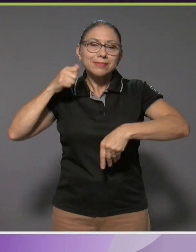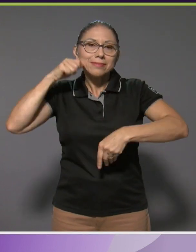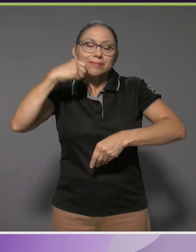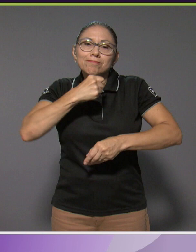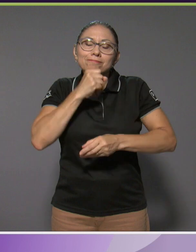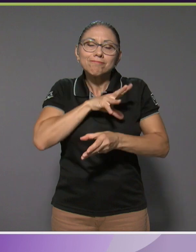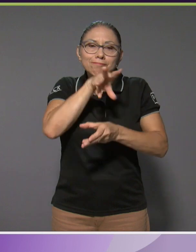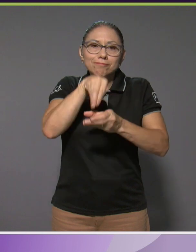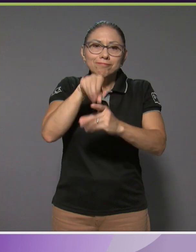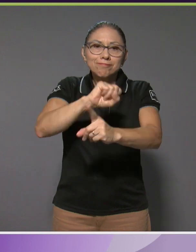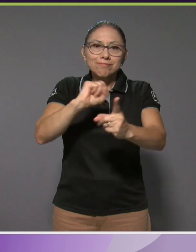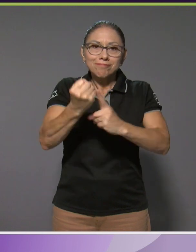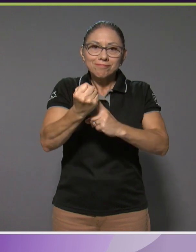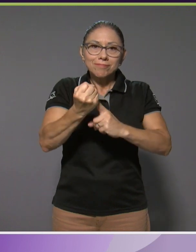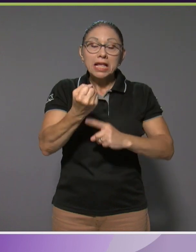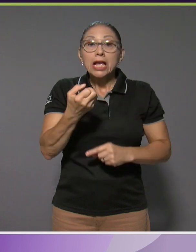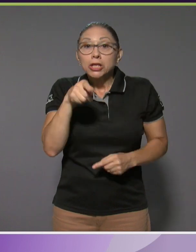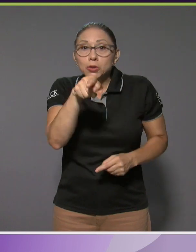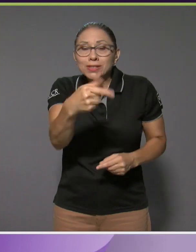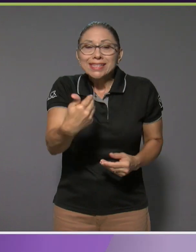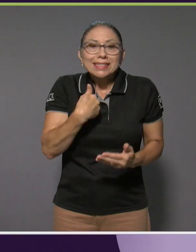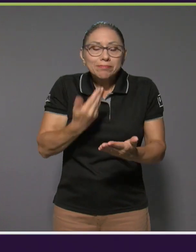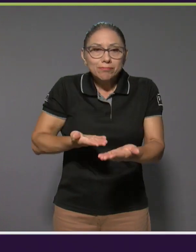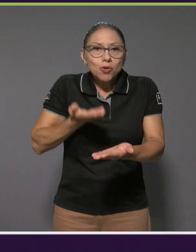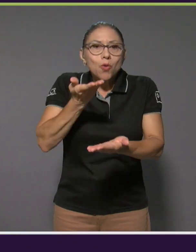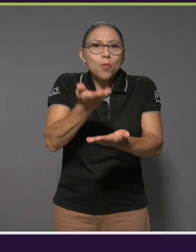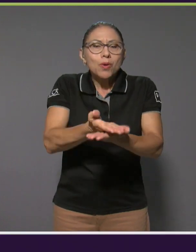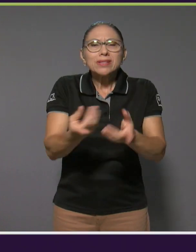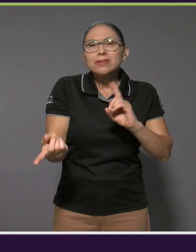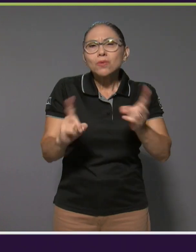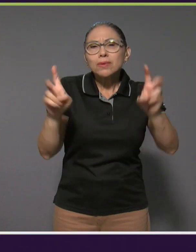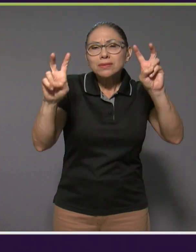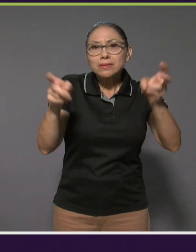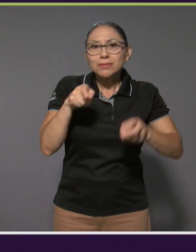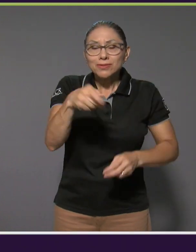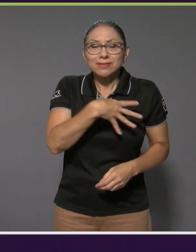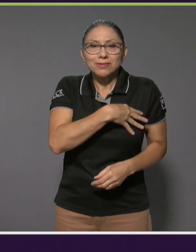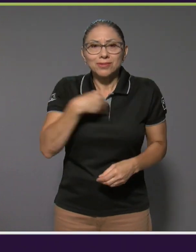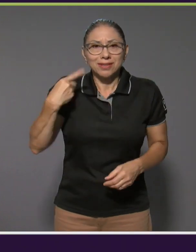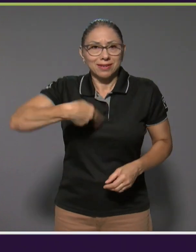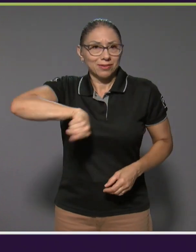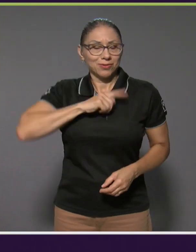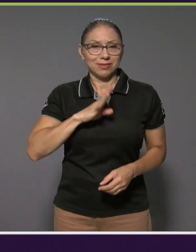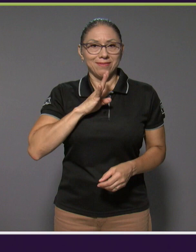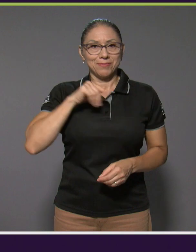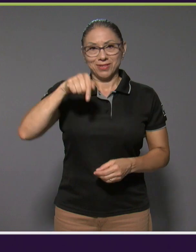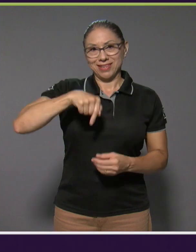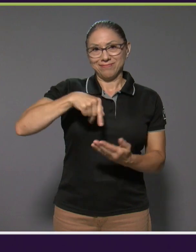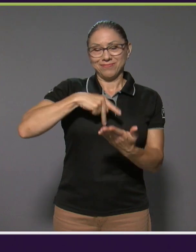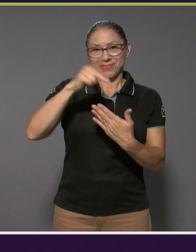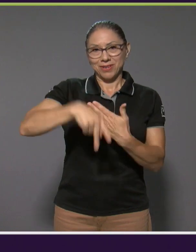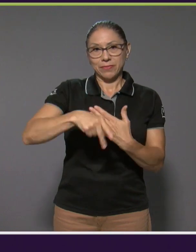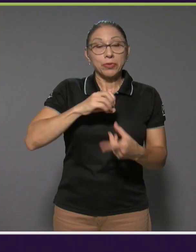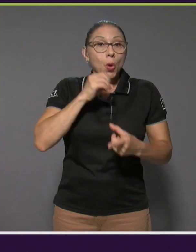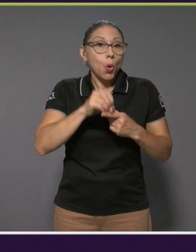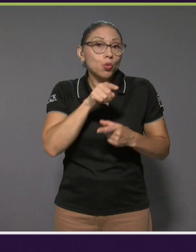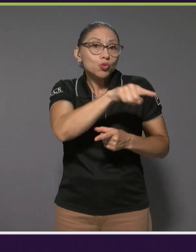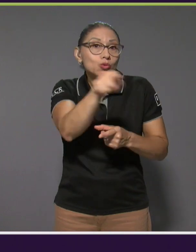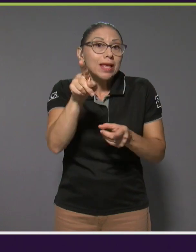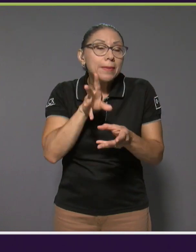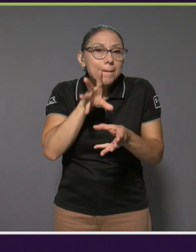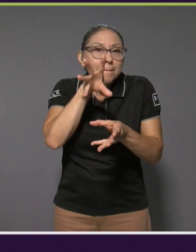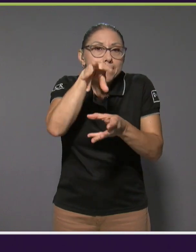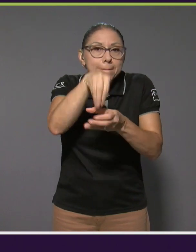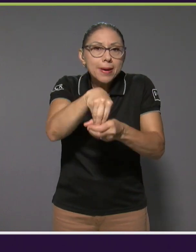personas adultas mayores. Y si usted tiene propuestas de temas que le gustaría que abordemos aquí en el programa o es parte de alguna